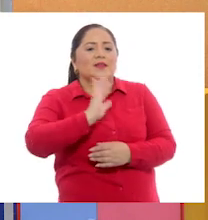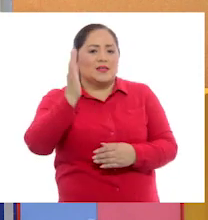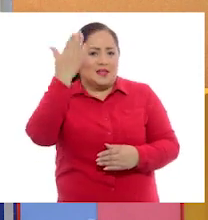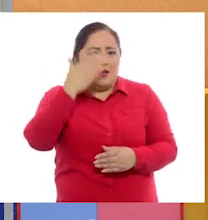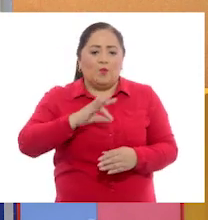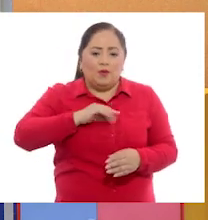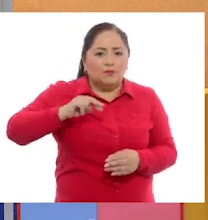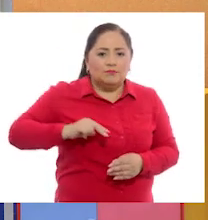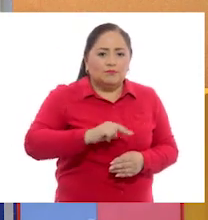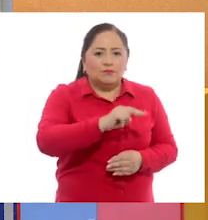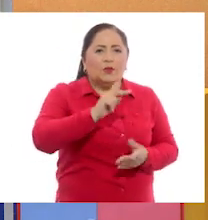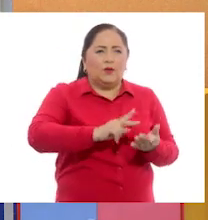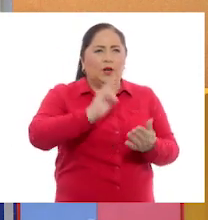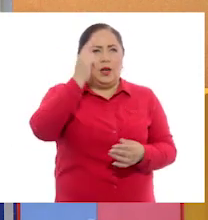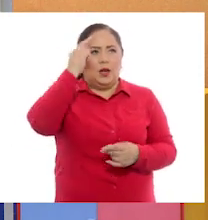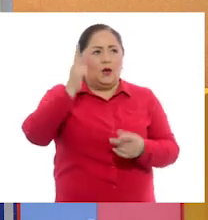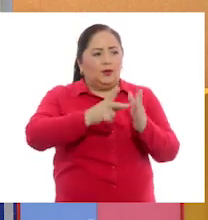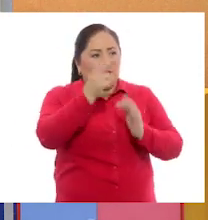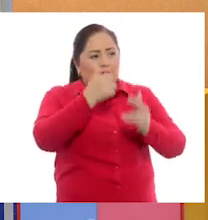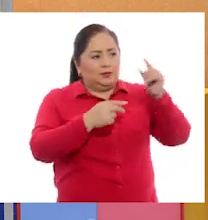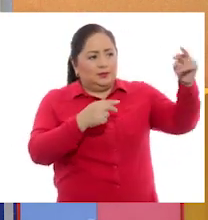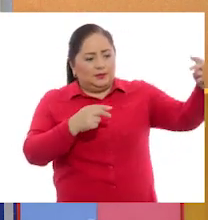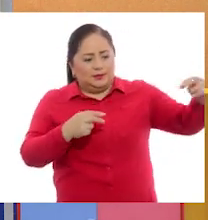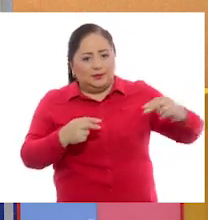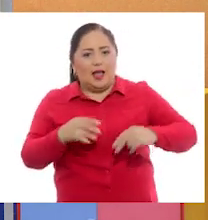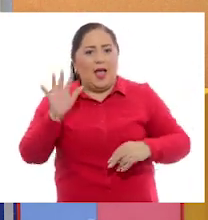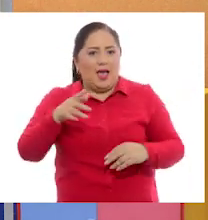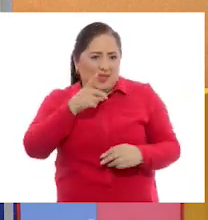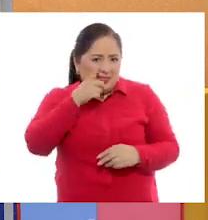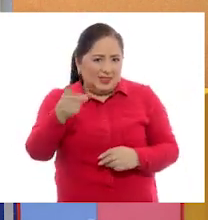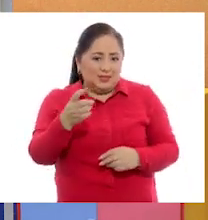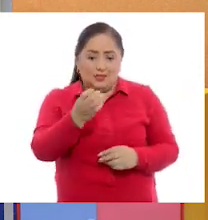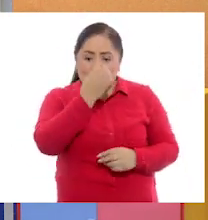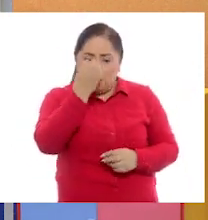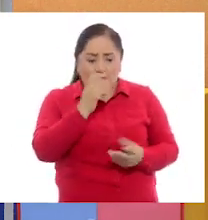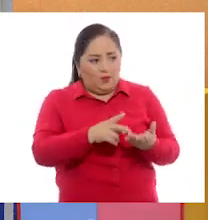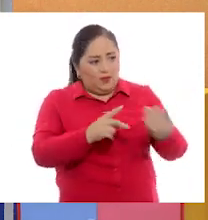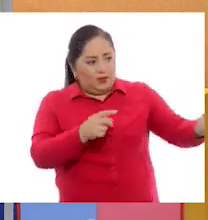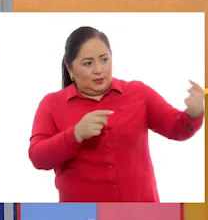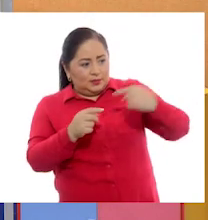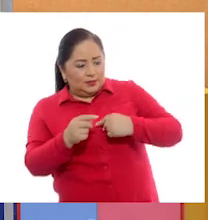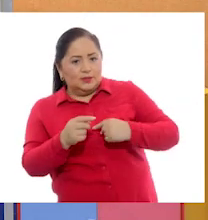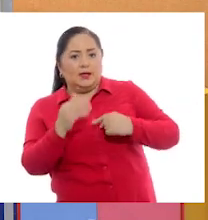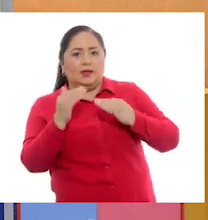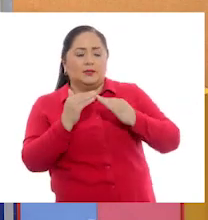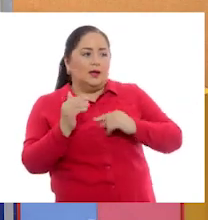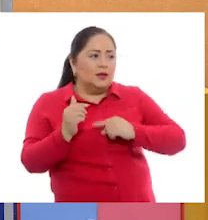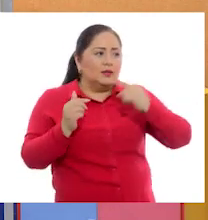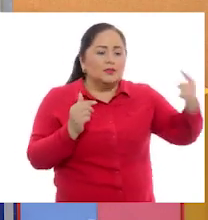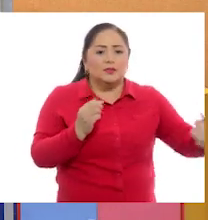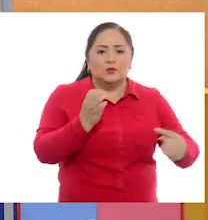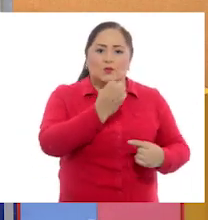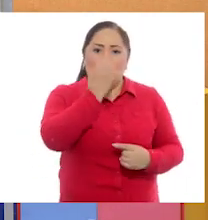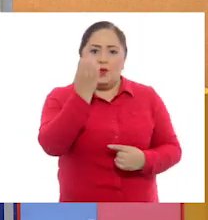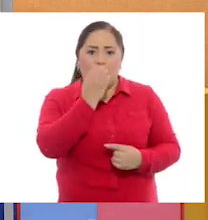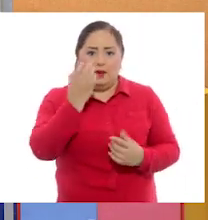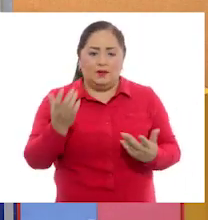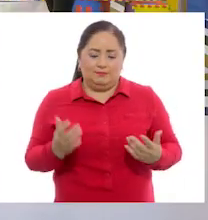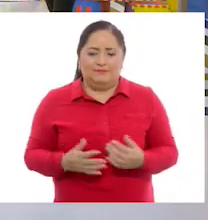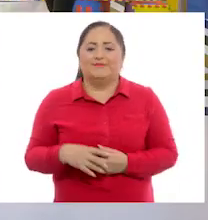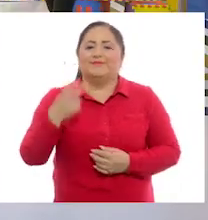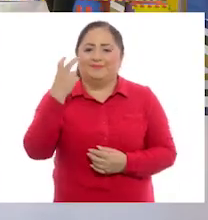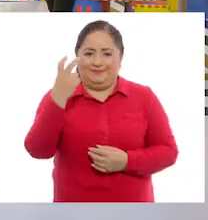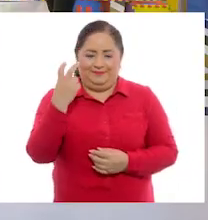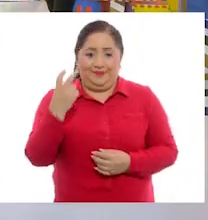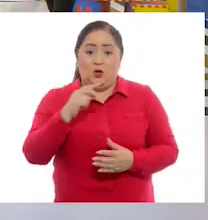hacer un camino y recordar ese camino, por ejemplo, ella lo dijo, de la escuela a su casa y de la casa a la escuela. Así